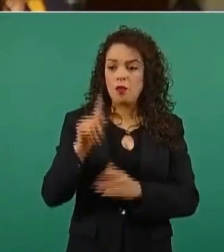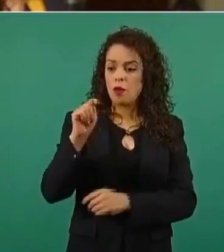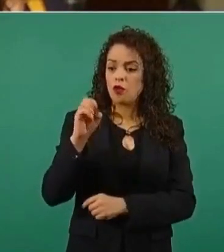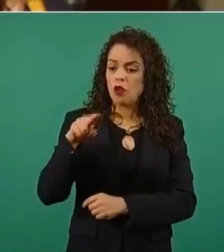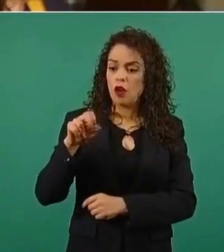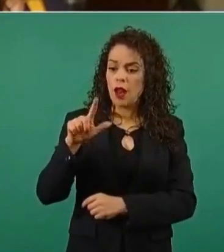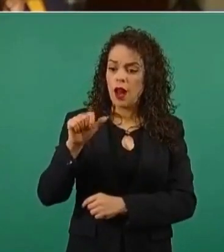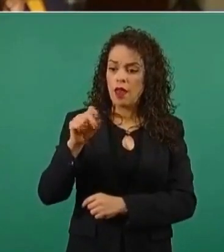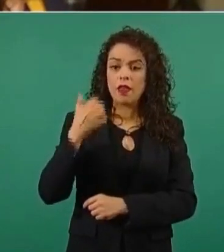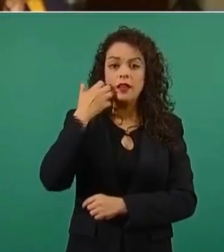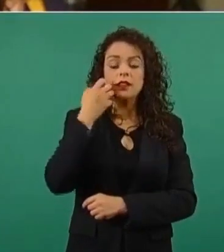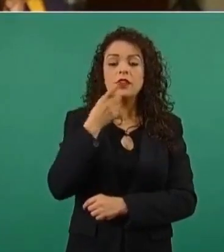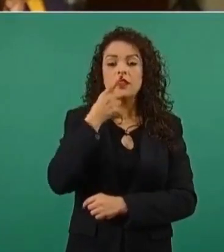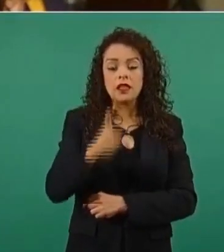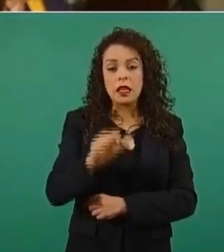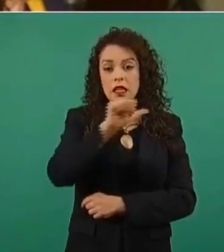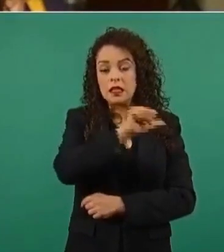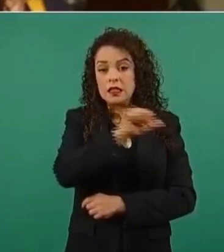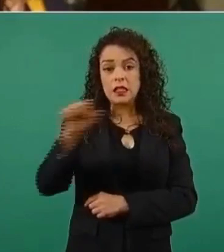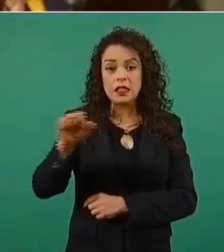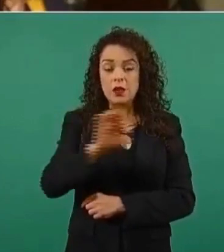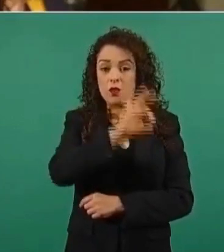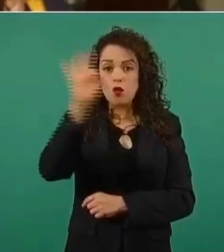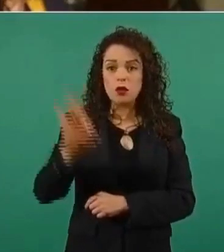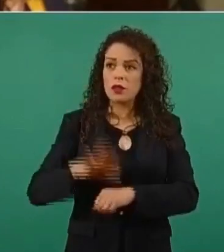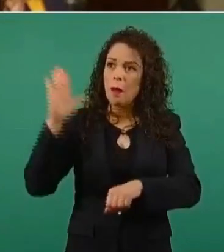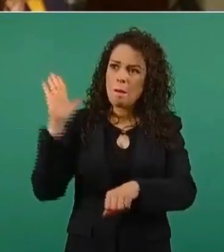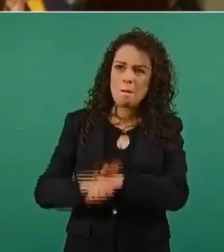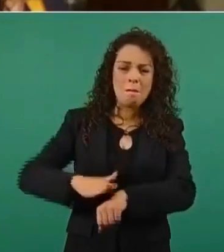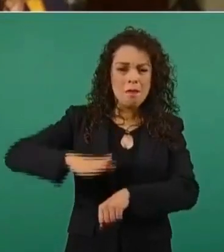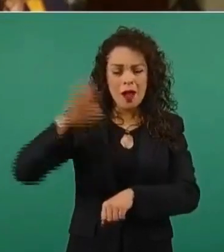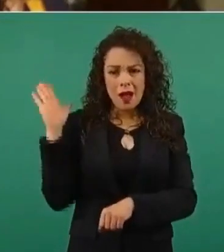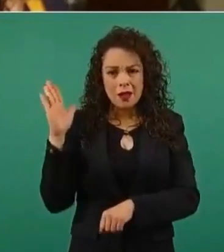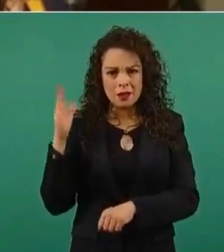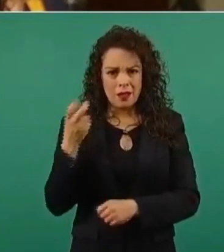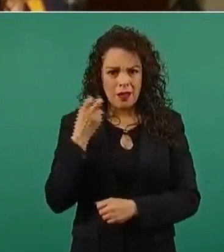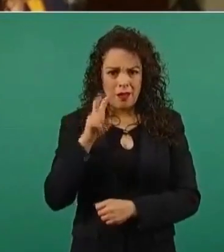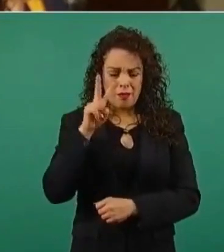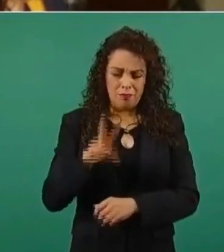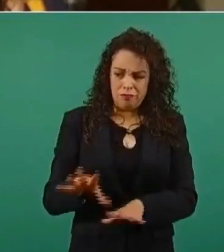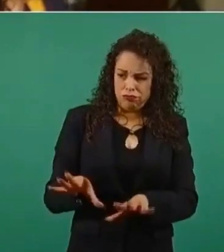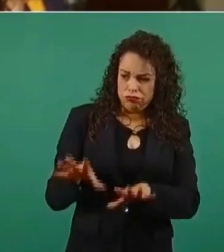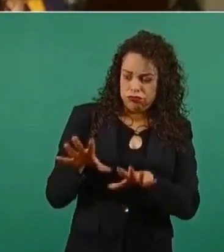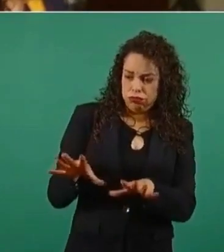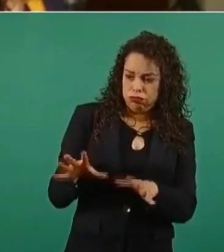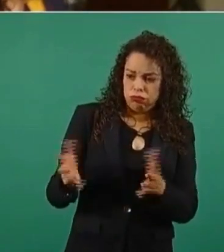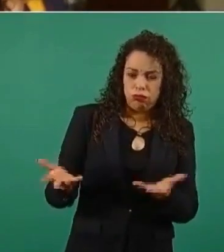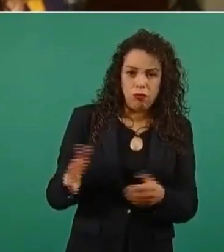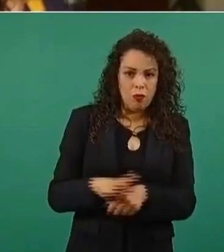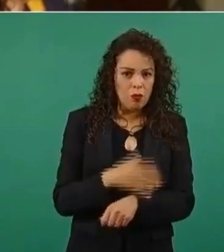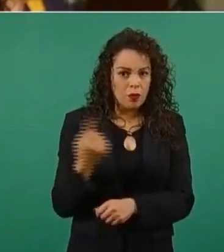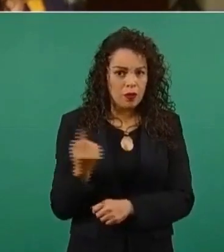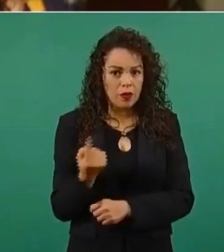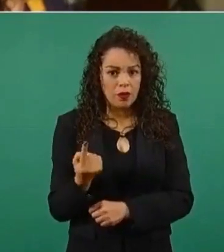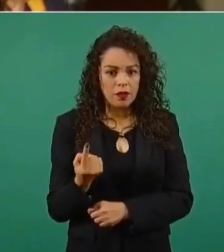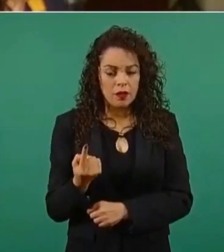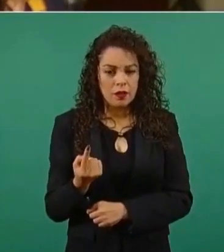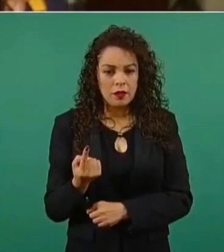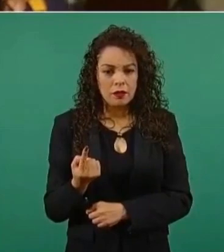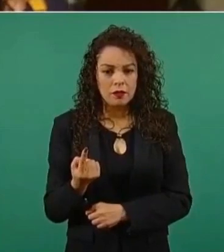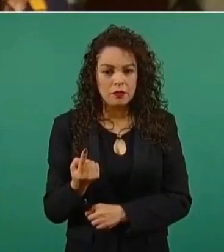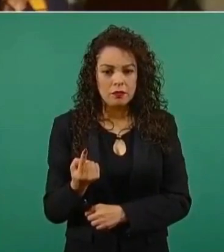seiscientos por ciento más que las cifras. Y esto llama mucho la atención porque, al parecer, también,